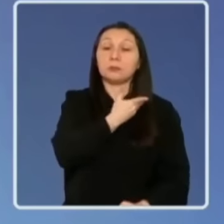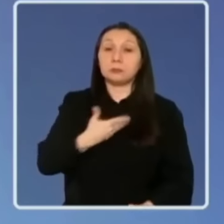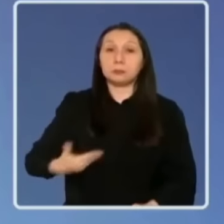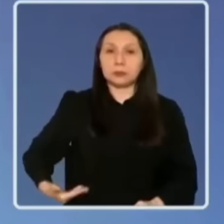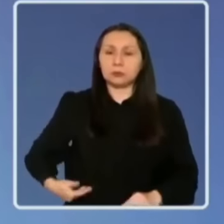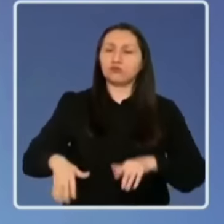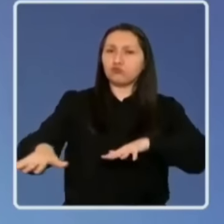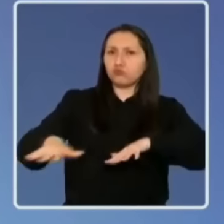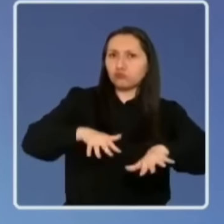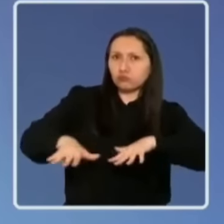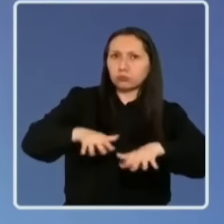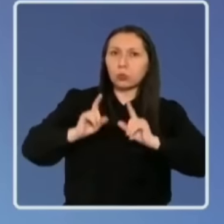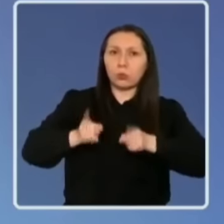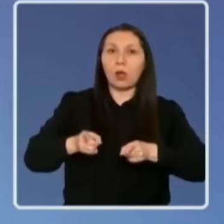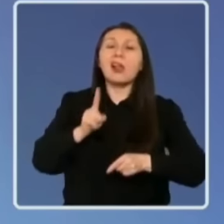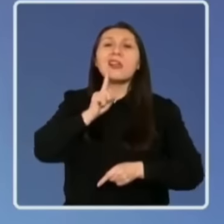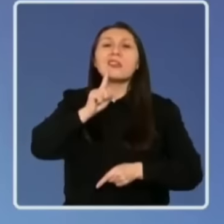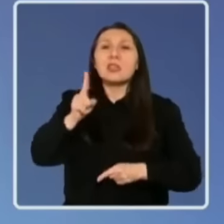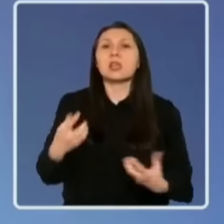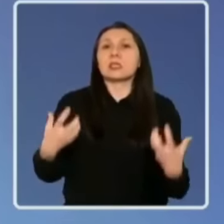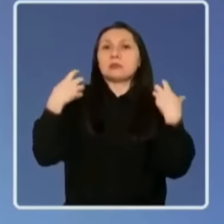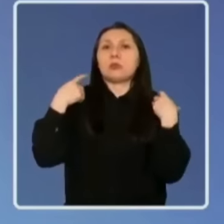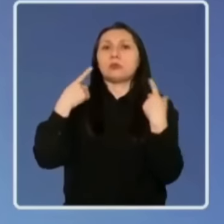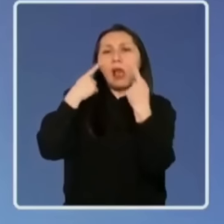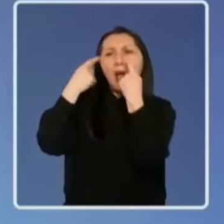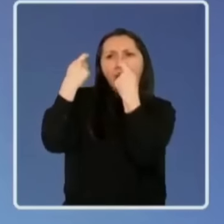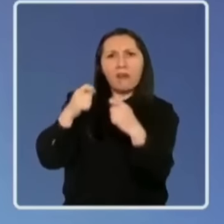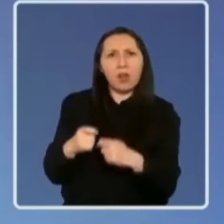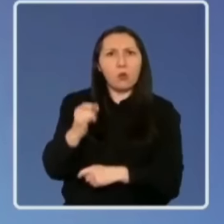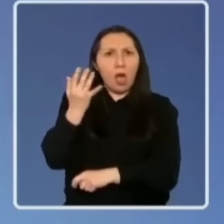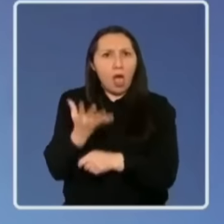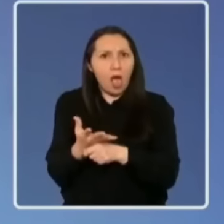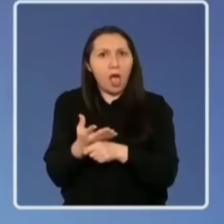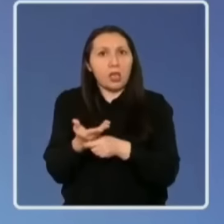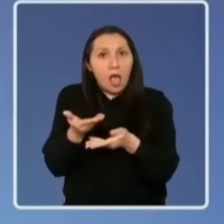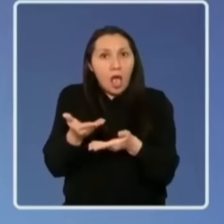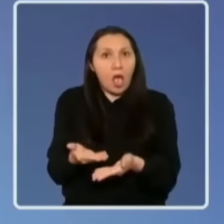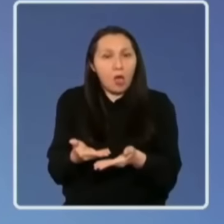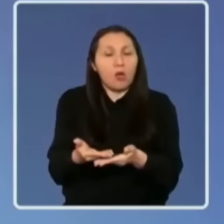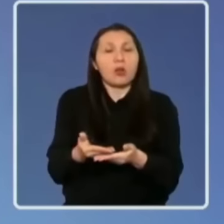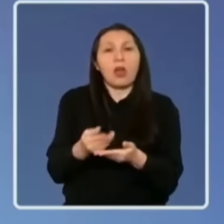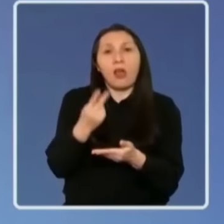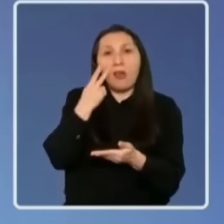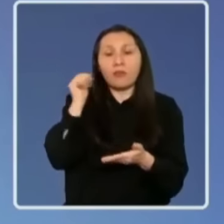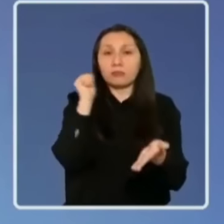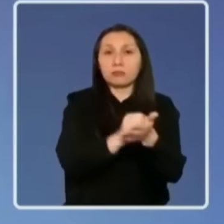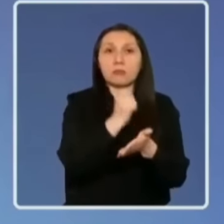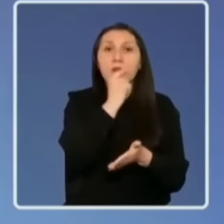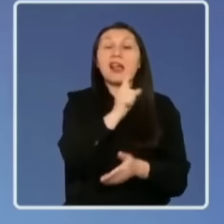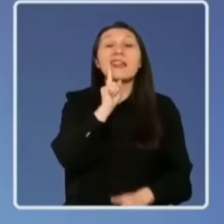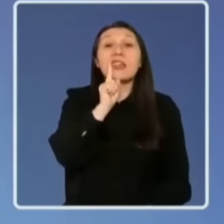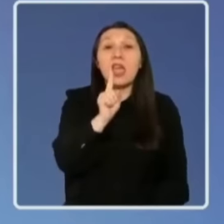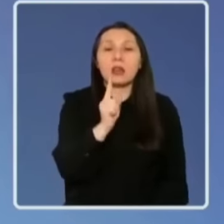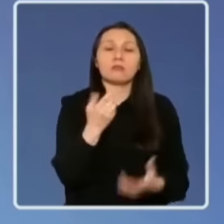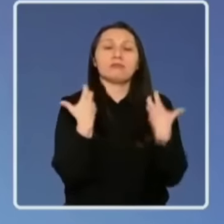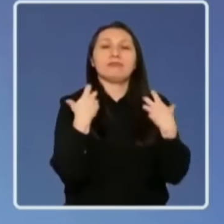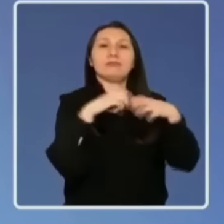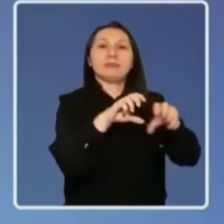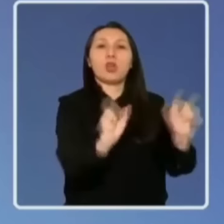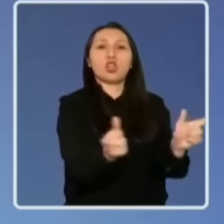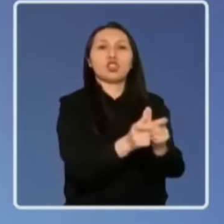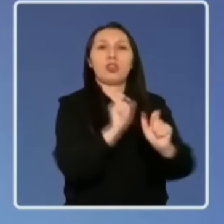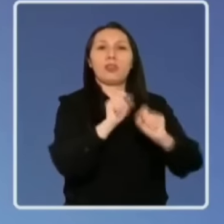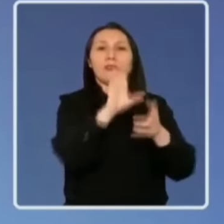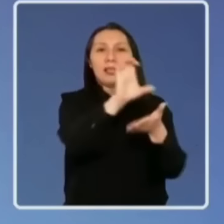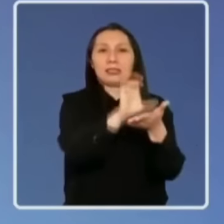ha sido proactivo. ¿A quién le corresponde evaluar si hay antecedentes ahora para efectos de la querella es al Consejo de Defensa del Estado? Yo solo lo